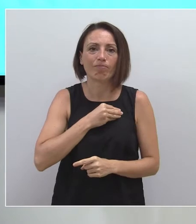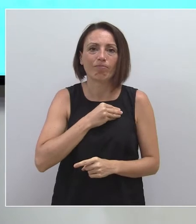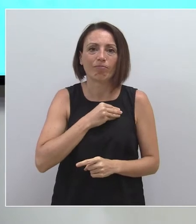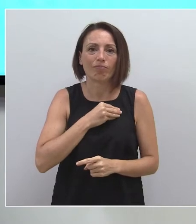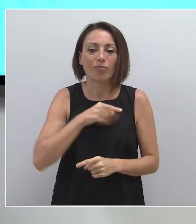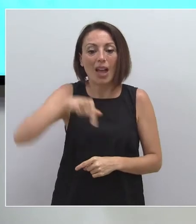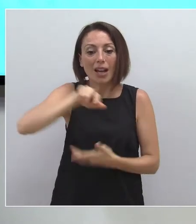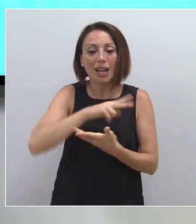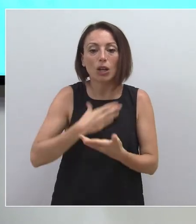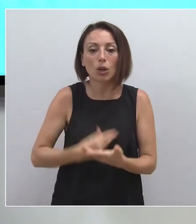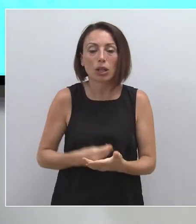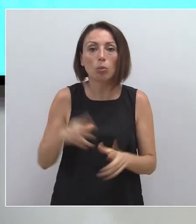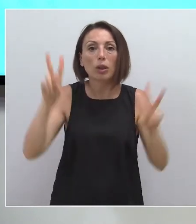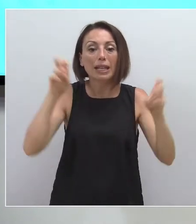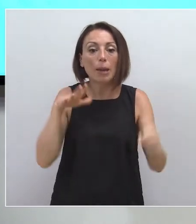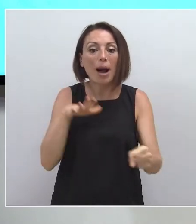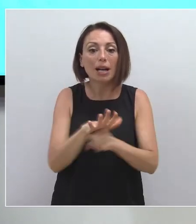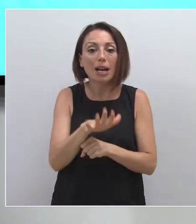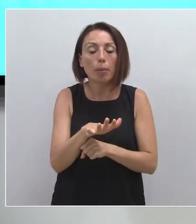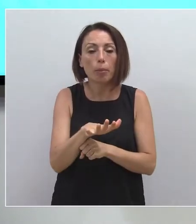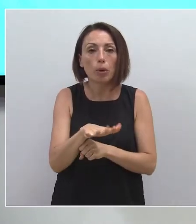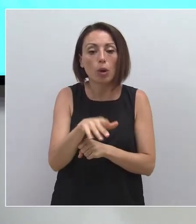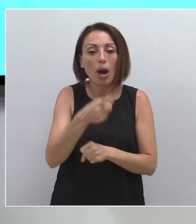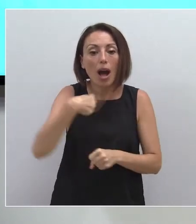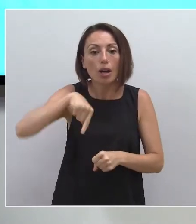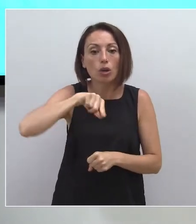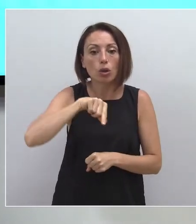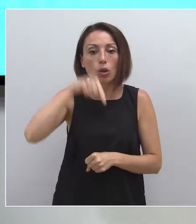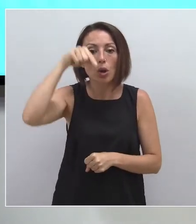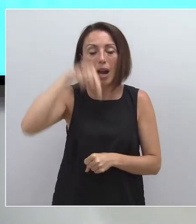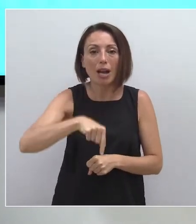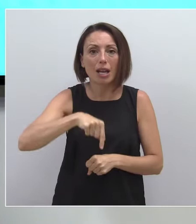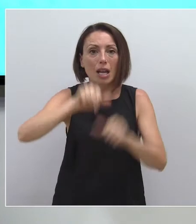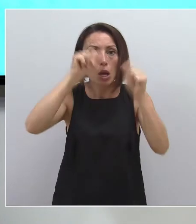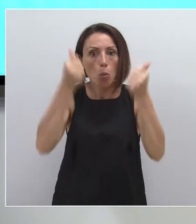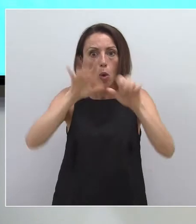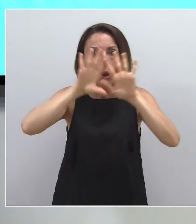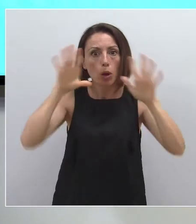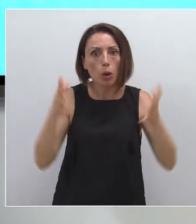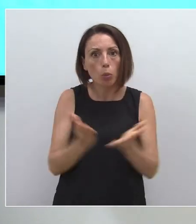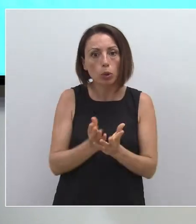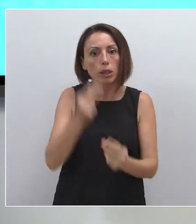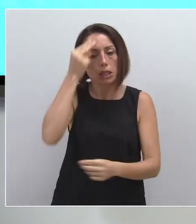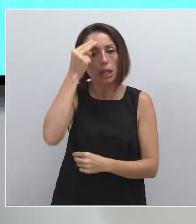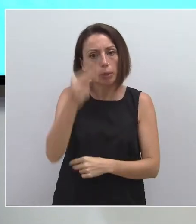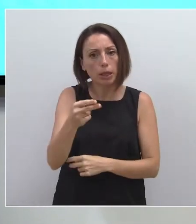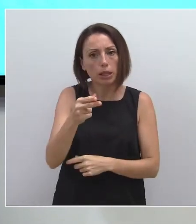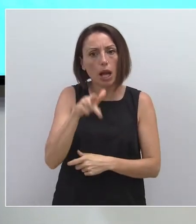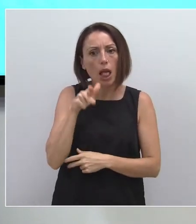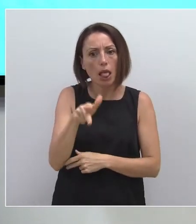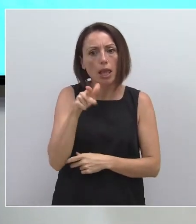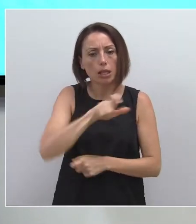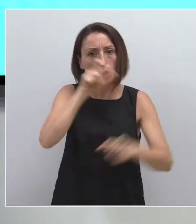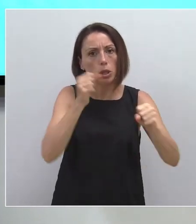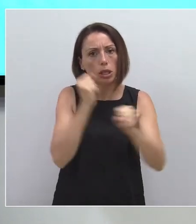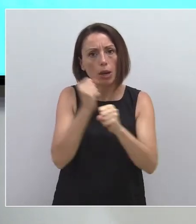ocurriendo en la región de Murcia en el campo. Aquí nosotros tenemos una agricultura modélica a nivel mundial y se respetan los derechos de todos los